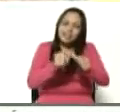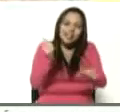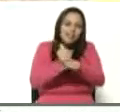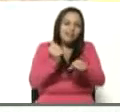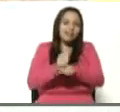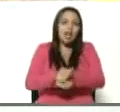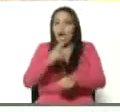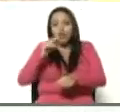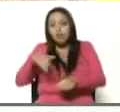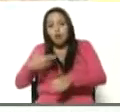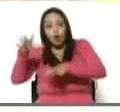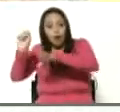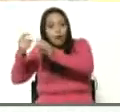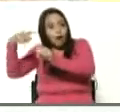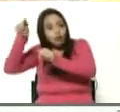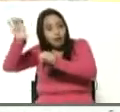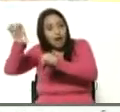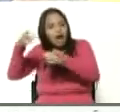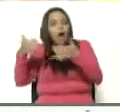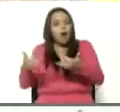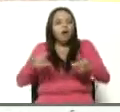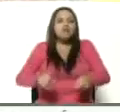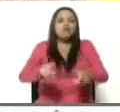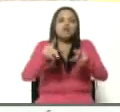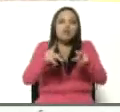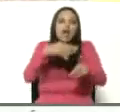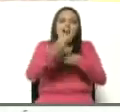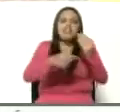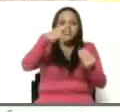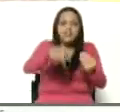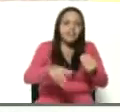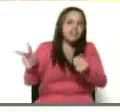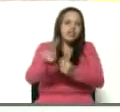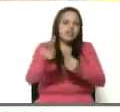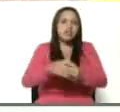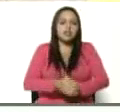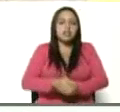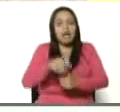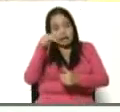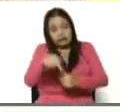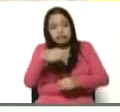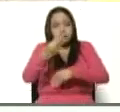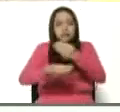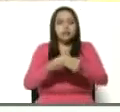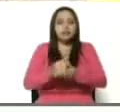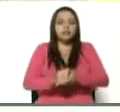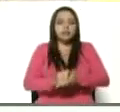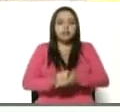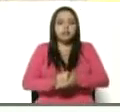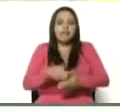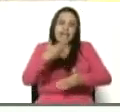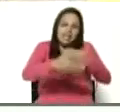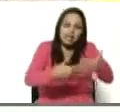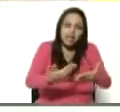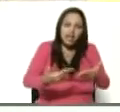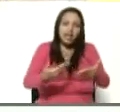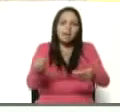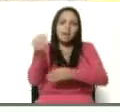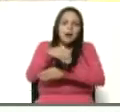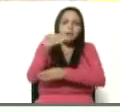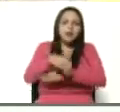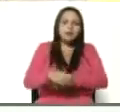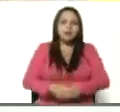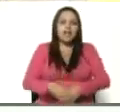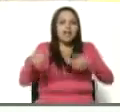los podemos traer del exterior. Ahora es la oportunidad para producir en Venezuela y así se ha hecho. Y cada vez debe hacerse más. CLAP,